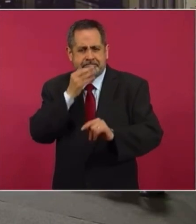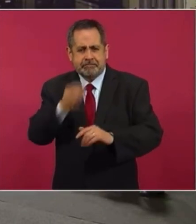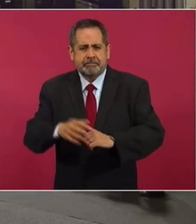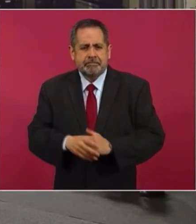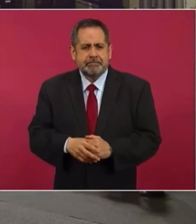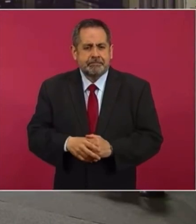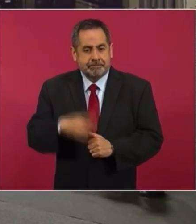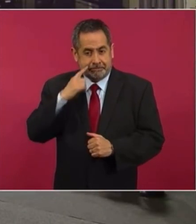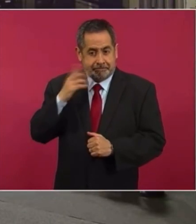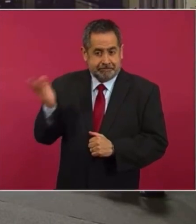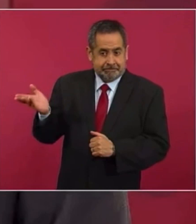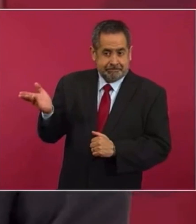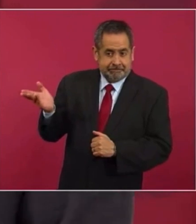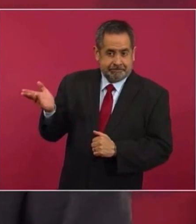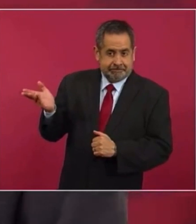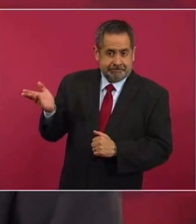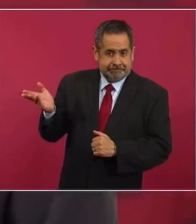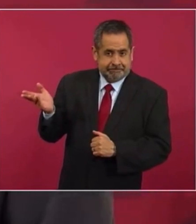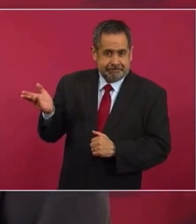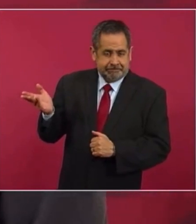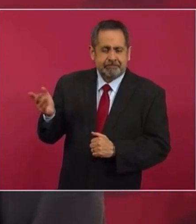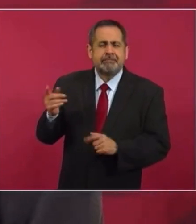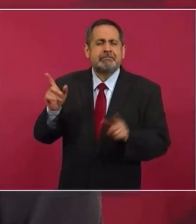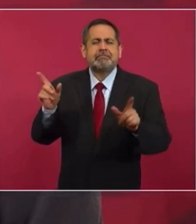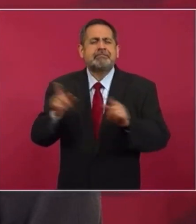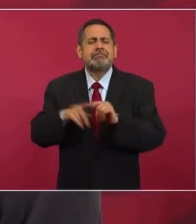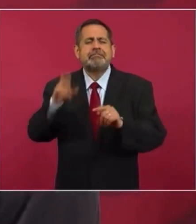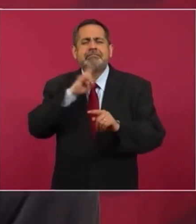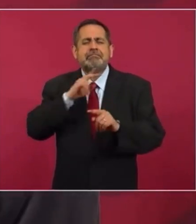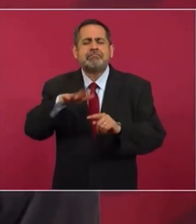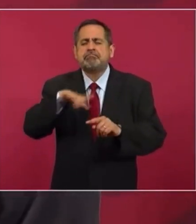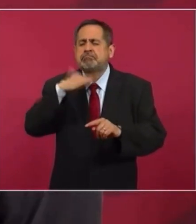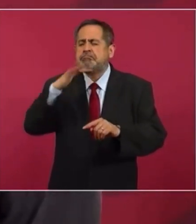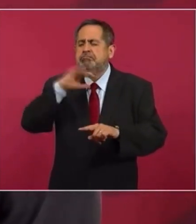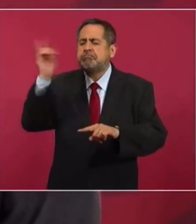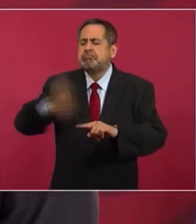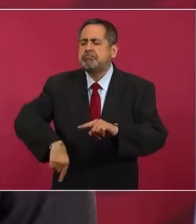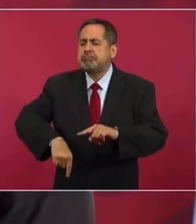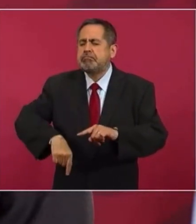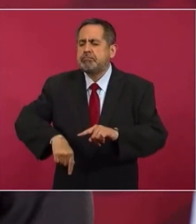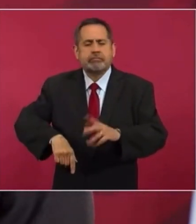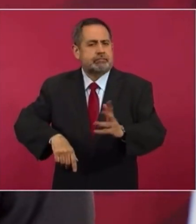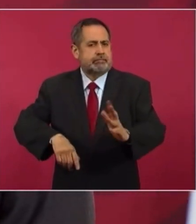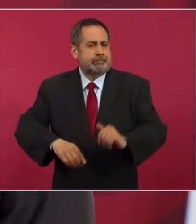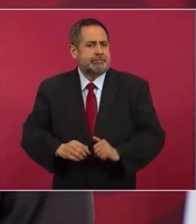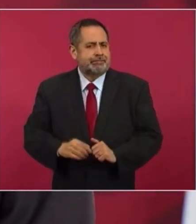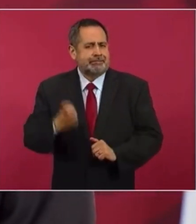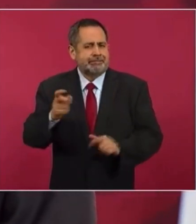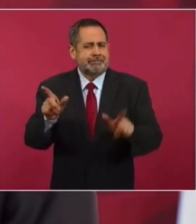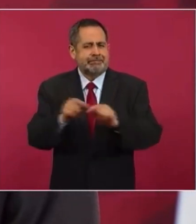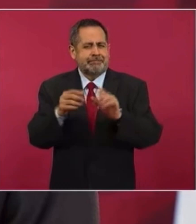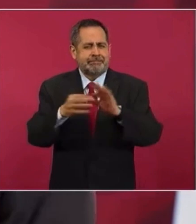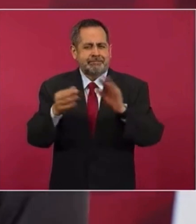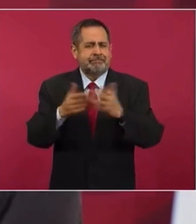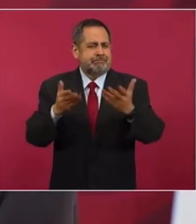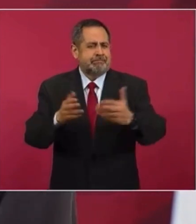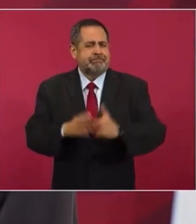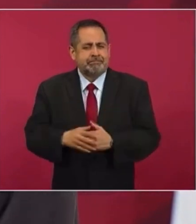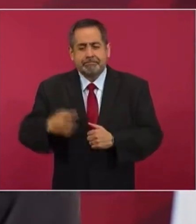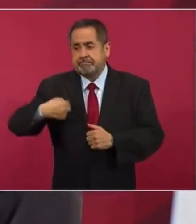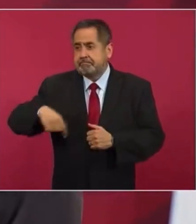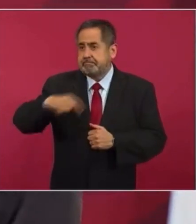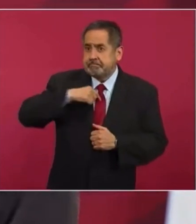corrupción, eso es todo. Entonces, ya no hay que estar